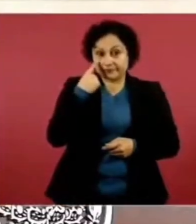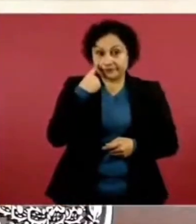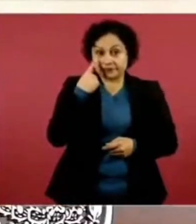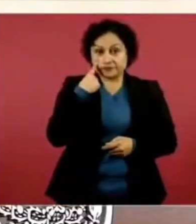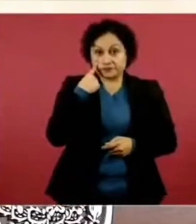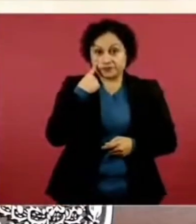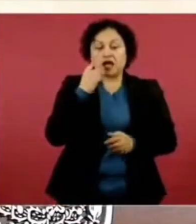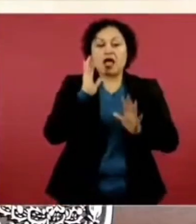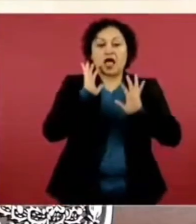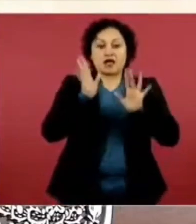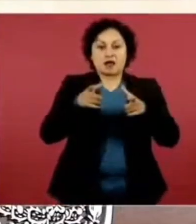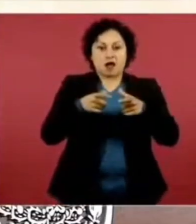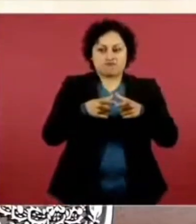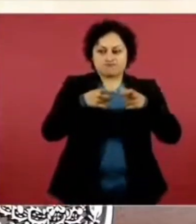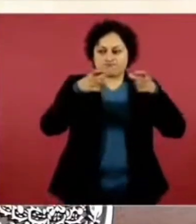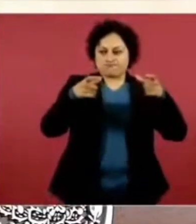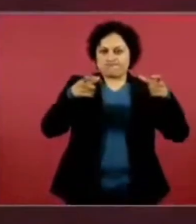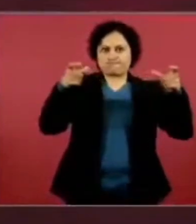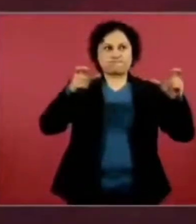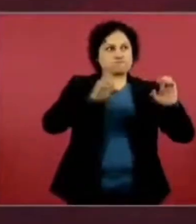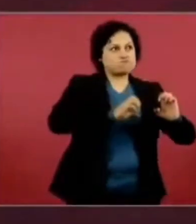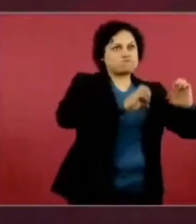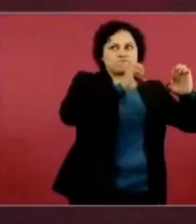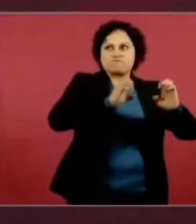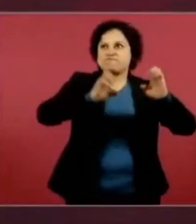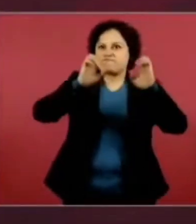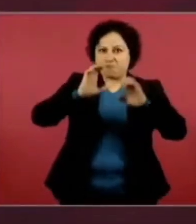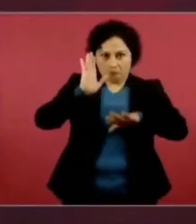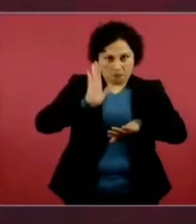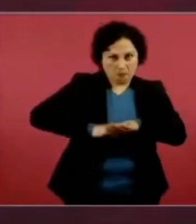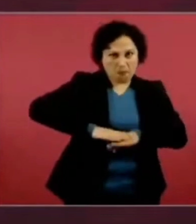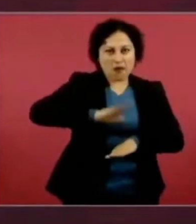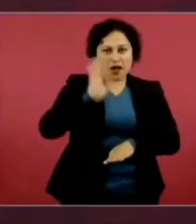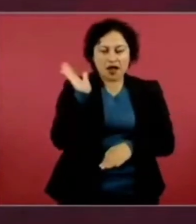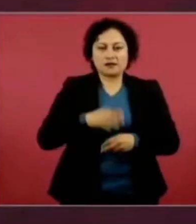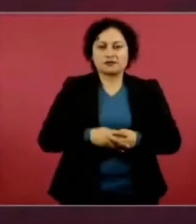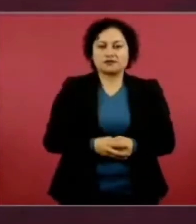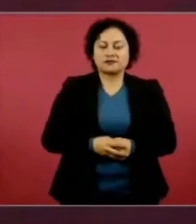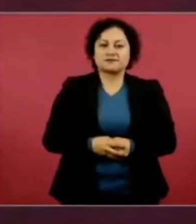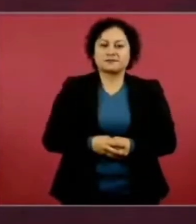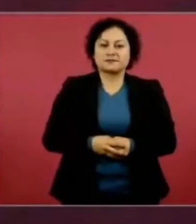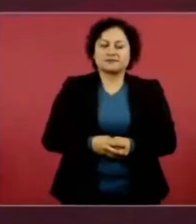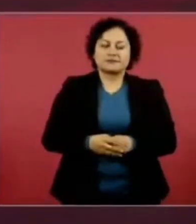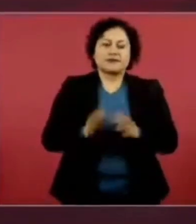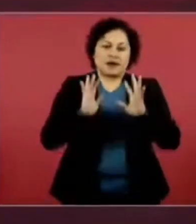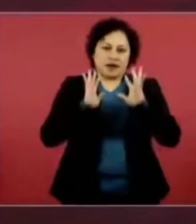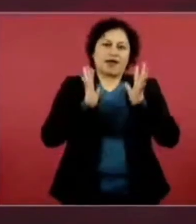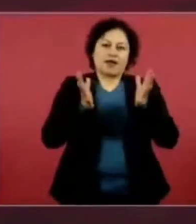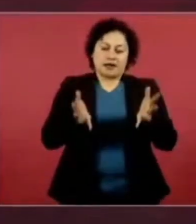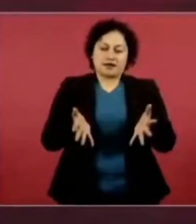planteles, ahora ya están trabajando